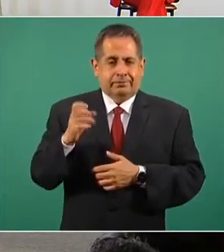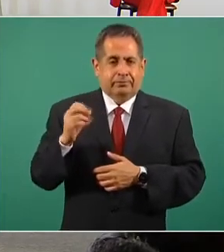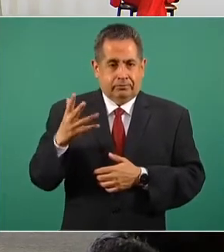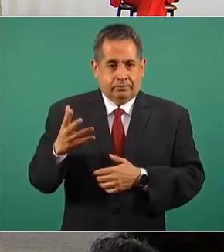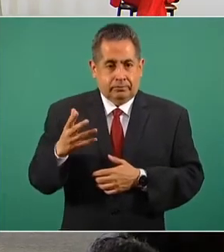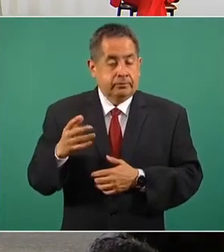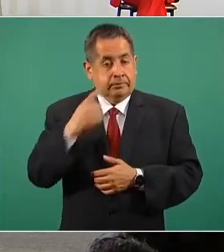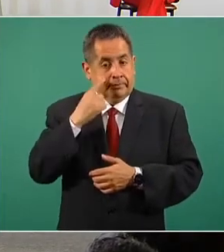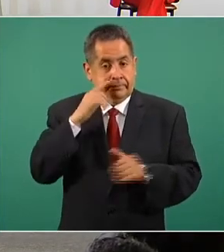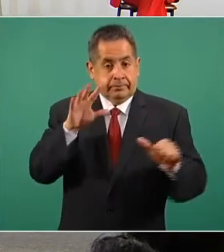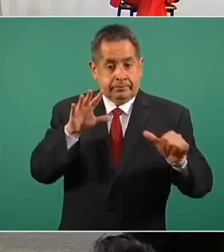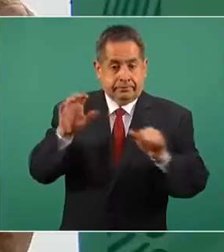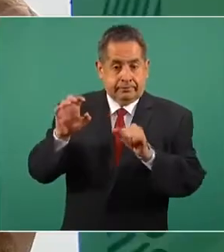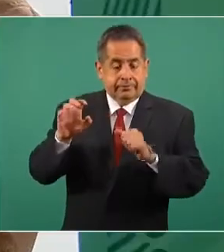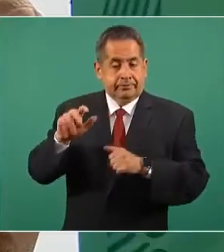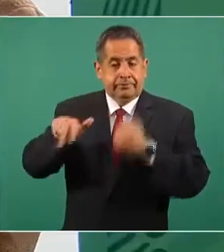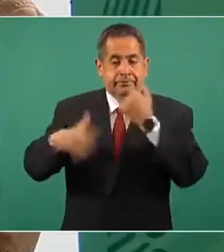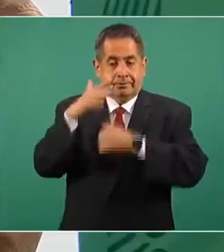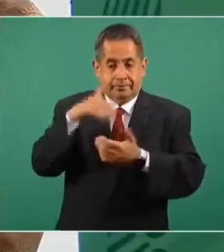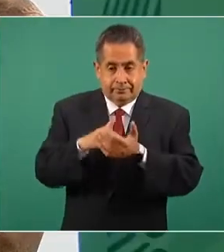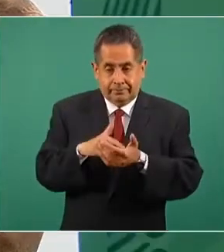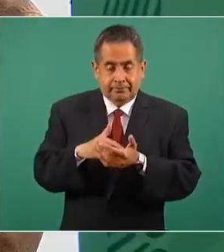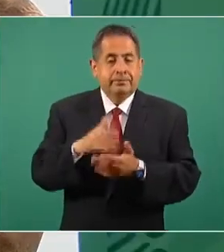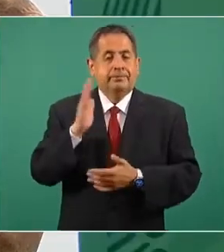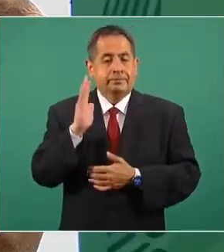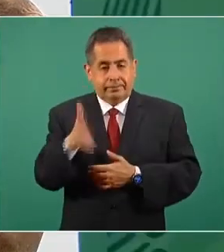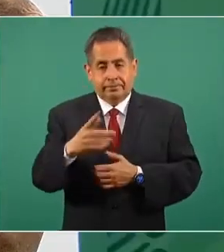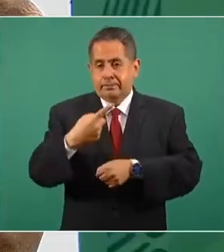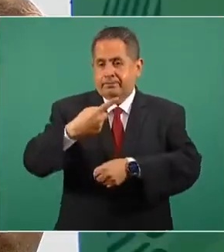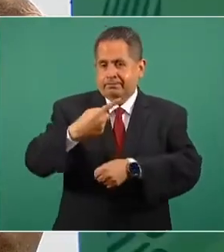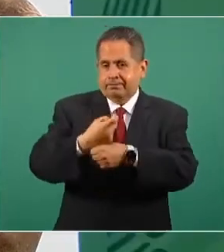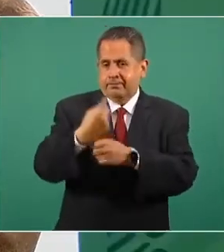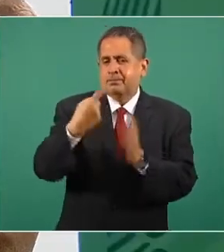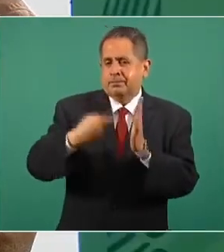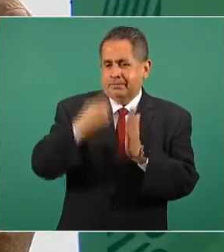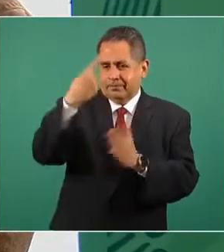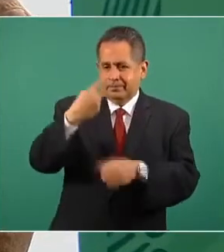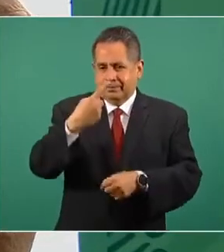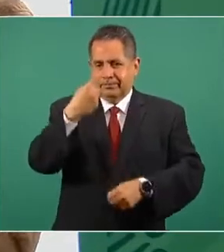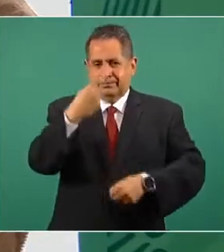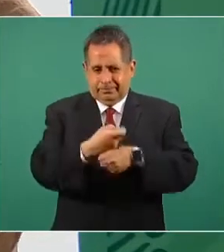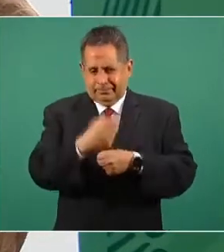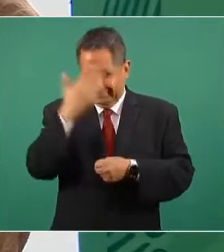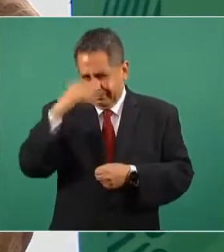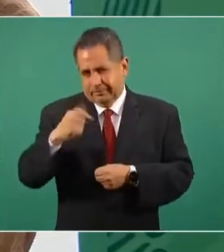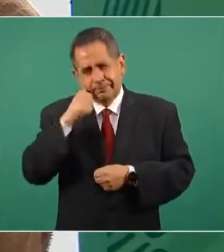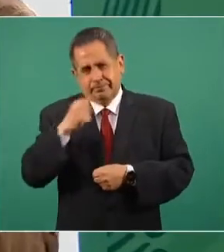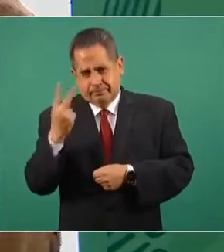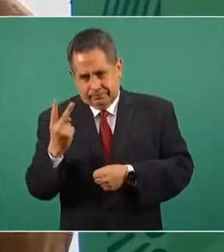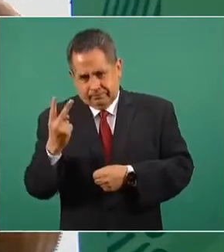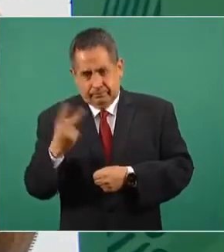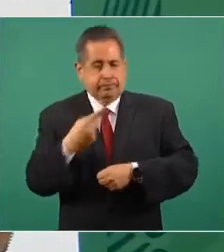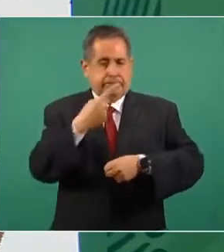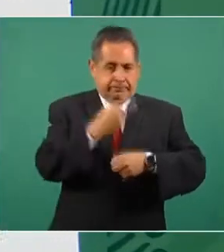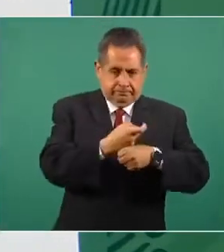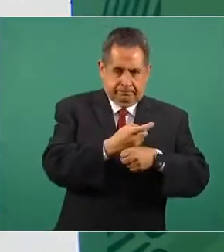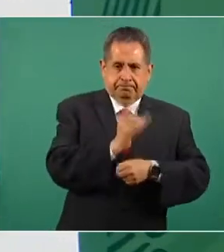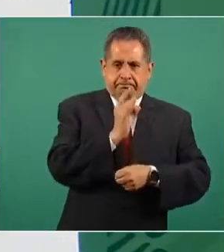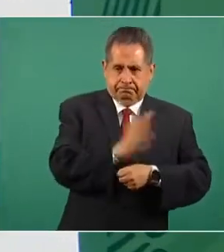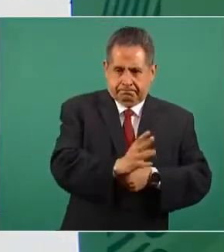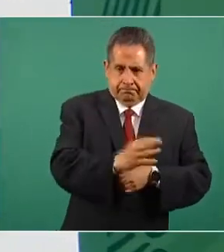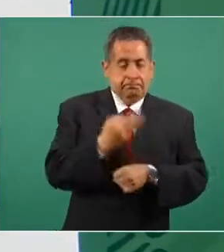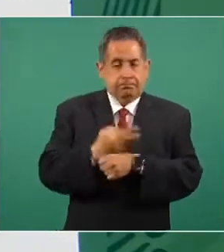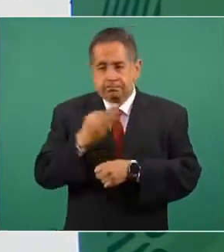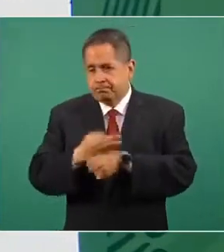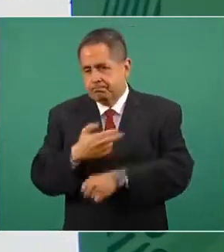613 mil han sido aplicadas en la primera dosis del esquema de vacunación. En este momento